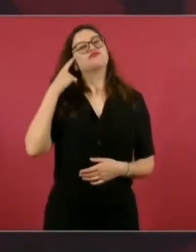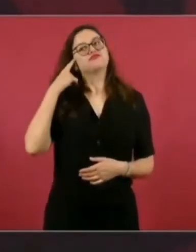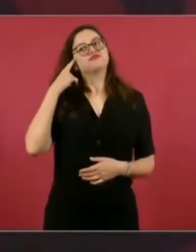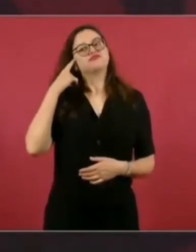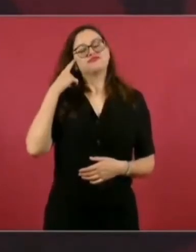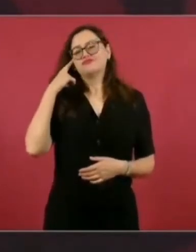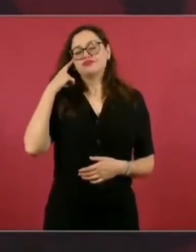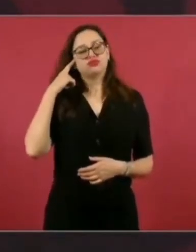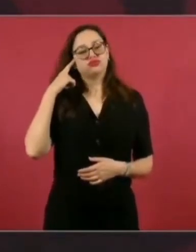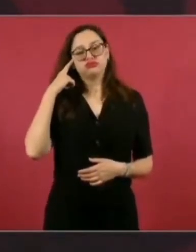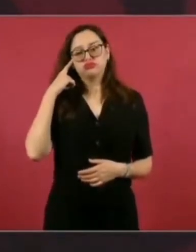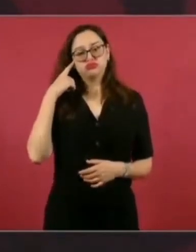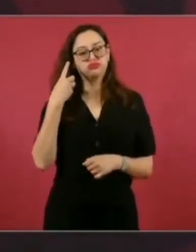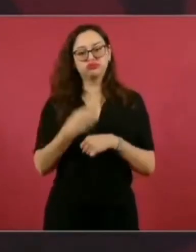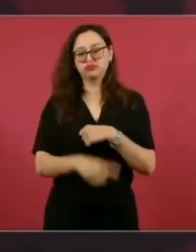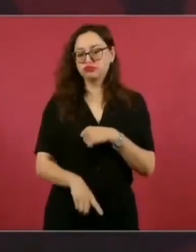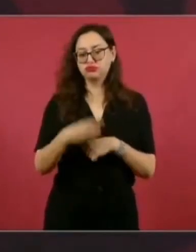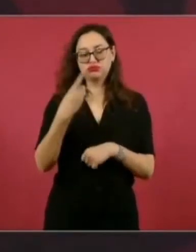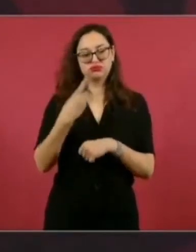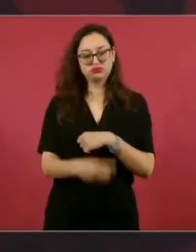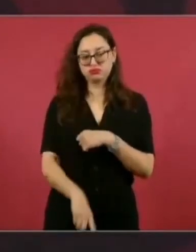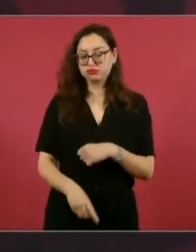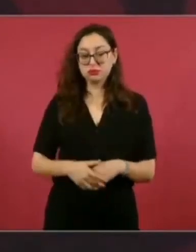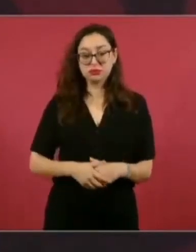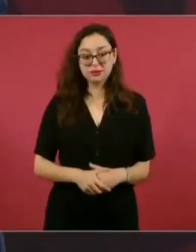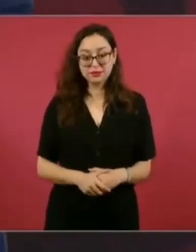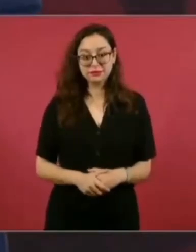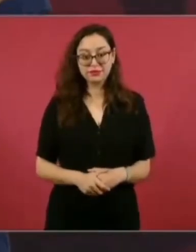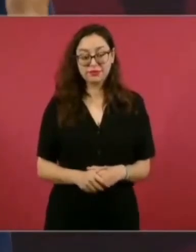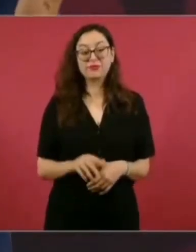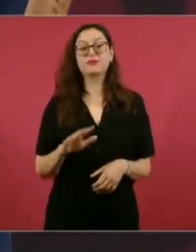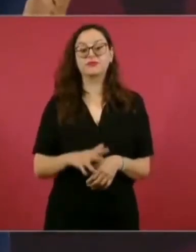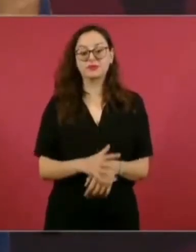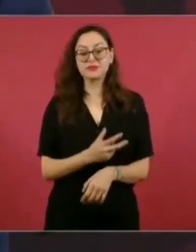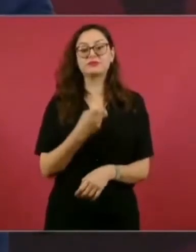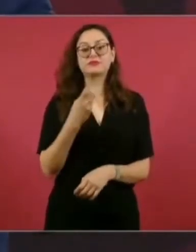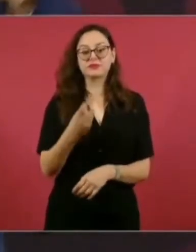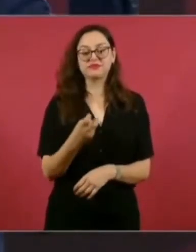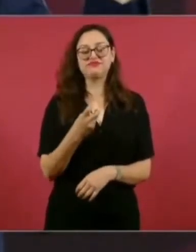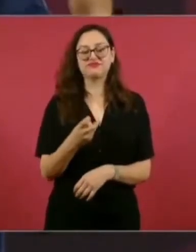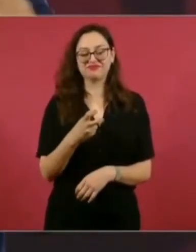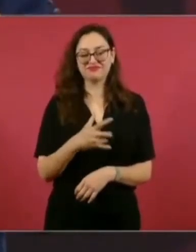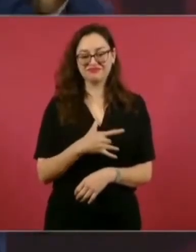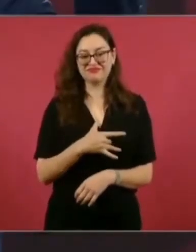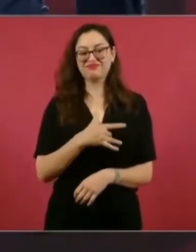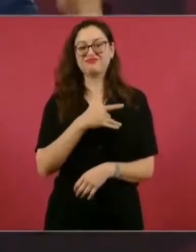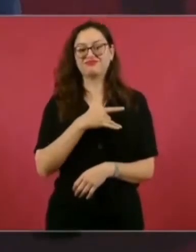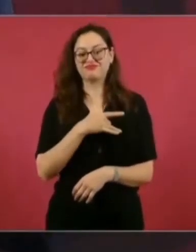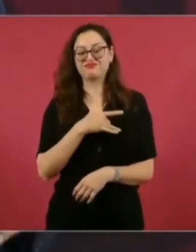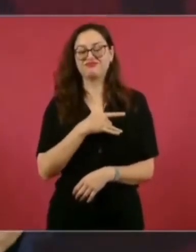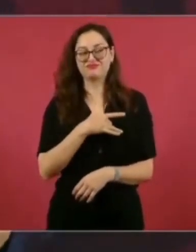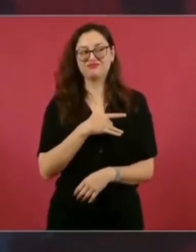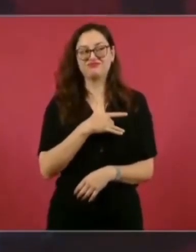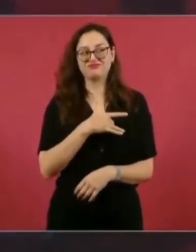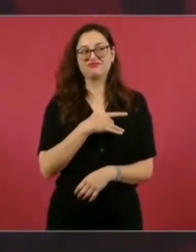Por eso celebro la decisión del pueblo